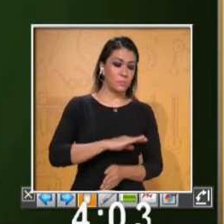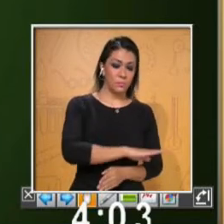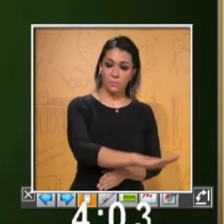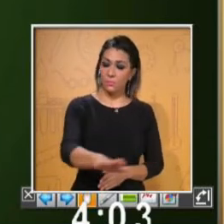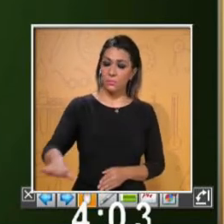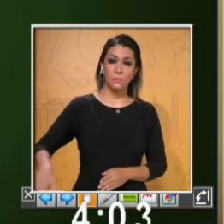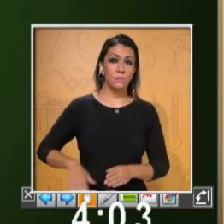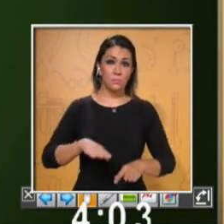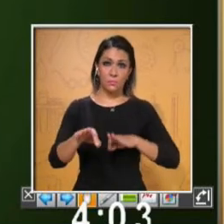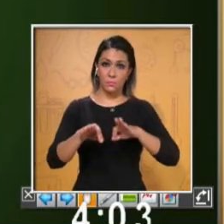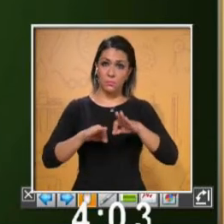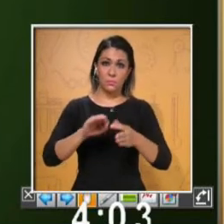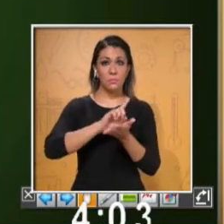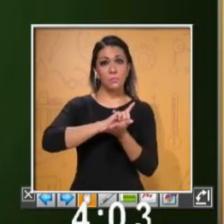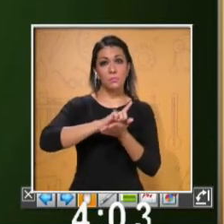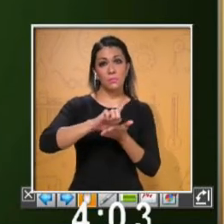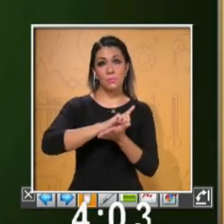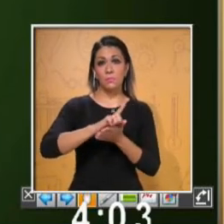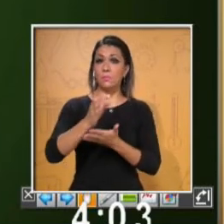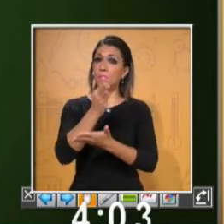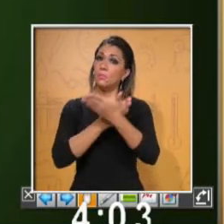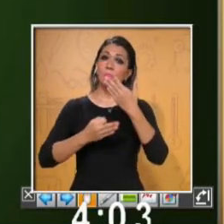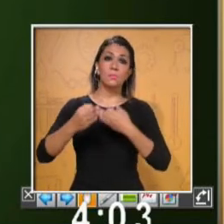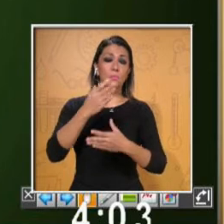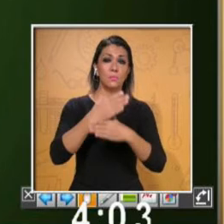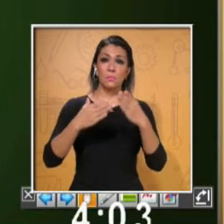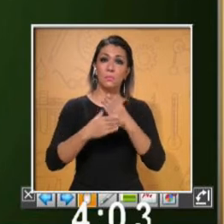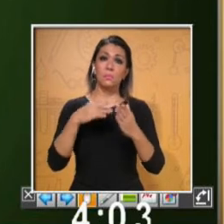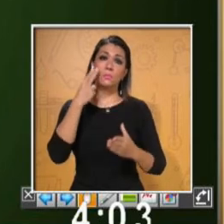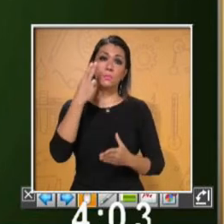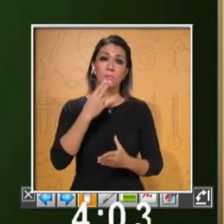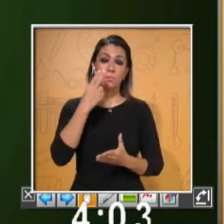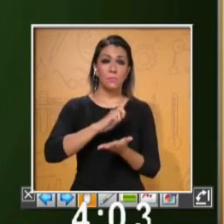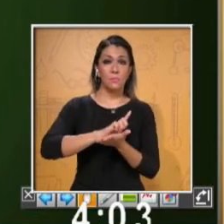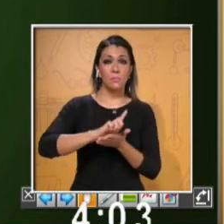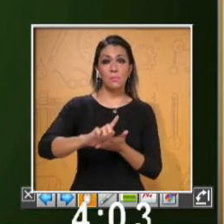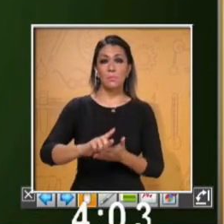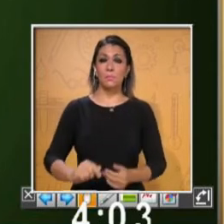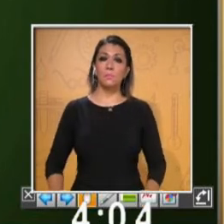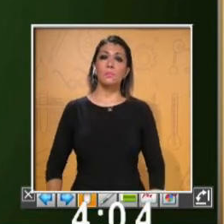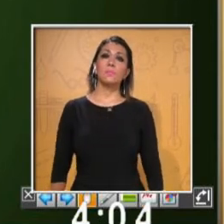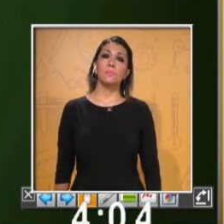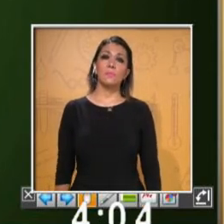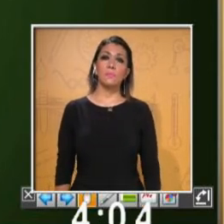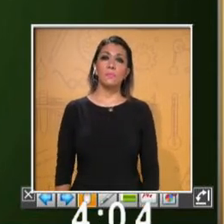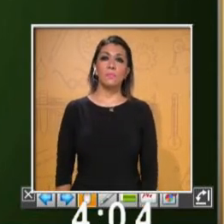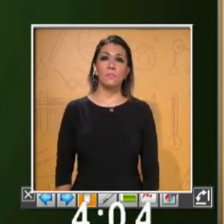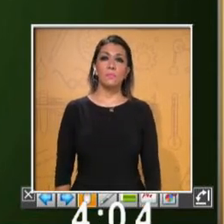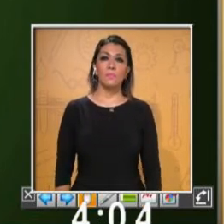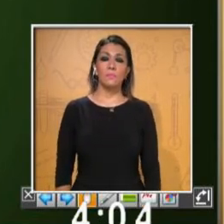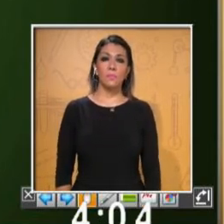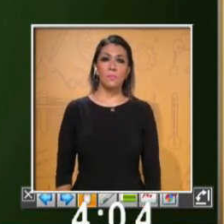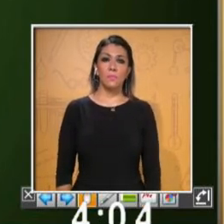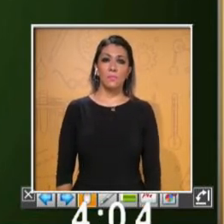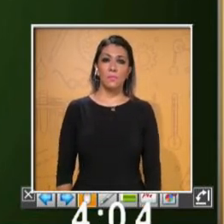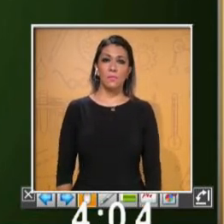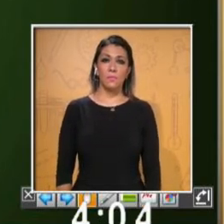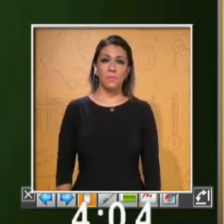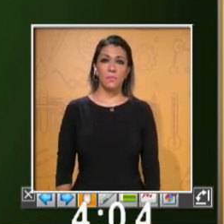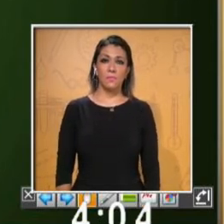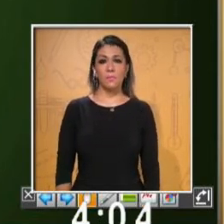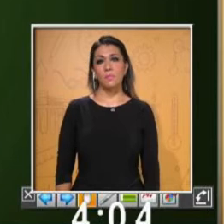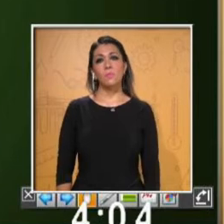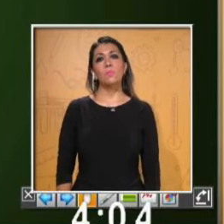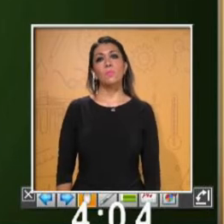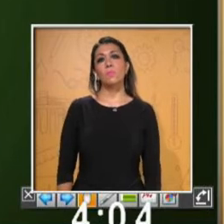tu área de trabajo y todos tus objetos de uso común. And remember that if you need to go out, you need to use a face